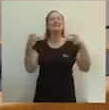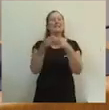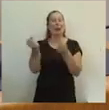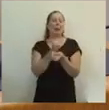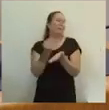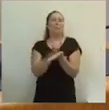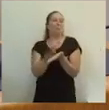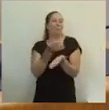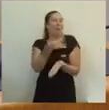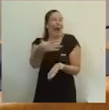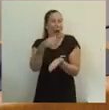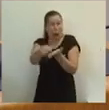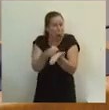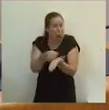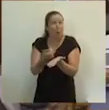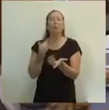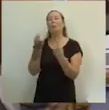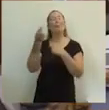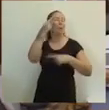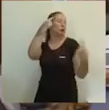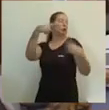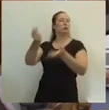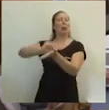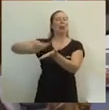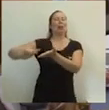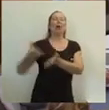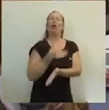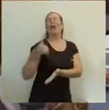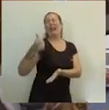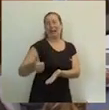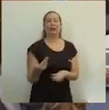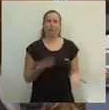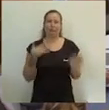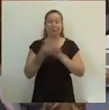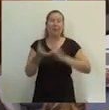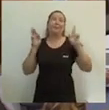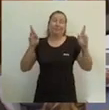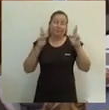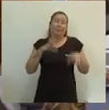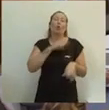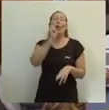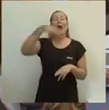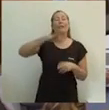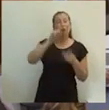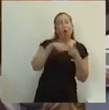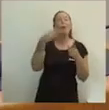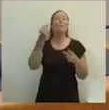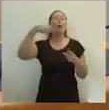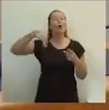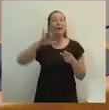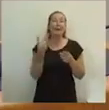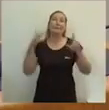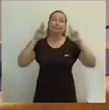políticos que ya estaban en época de Ripoll, Zaplana o Camps. Espero, señor Cantó y señora Bonic, que les haya hecho